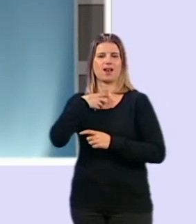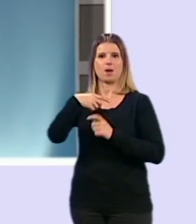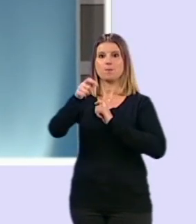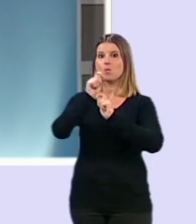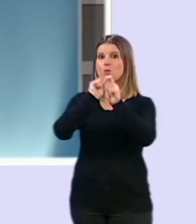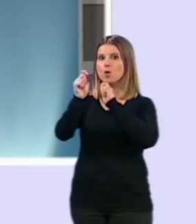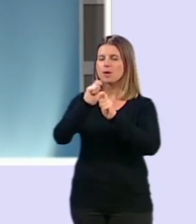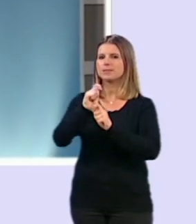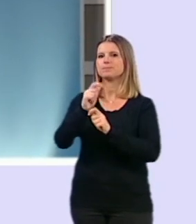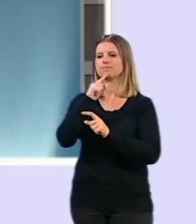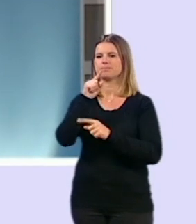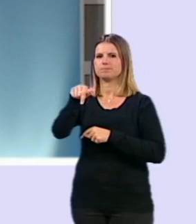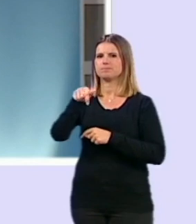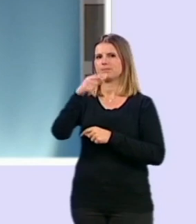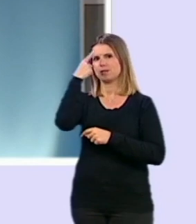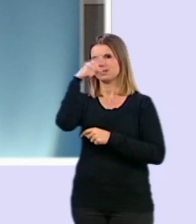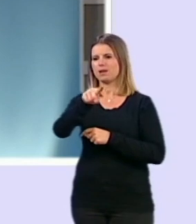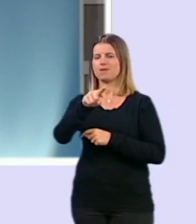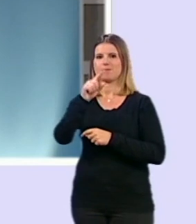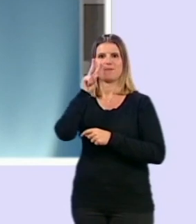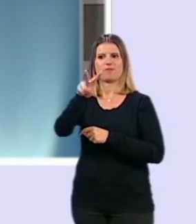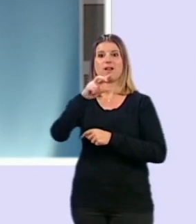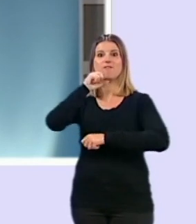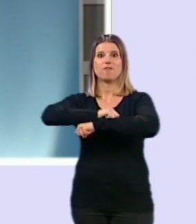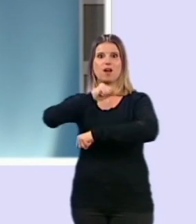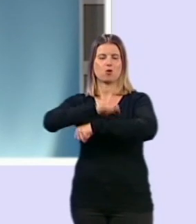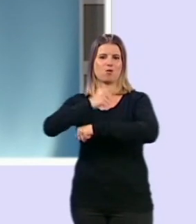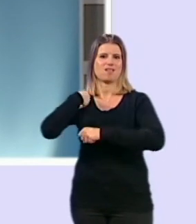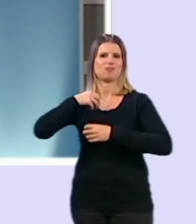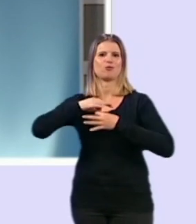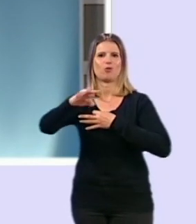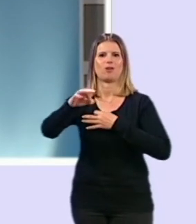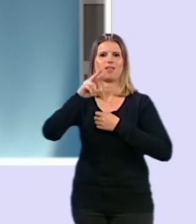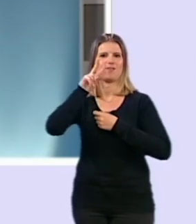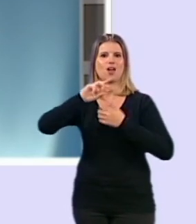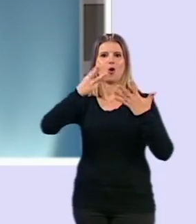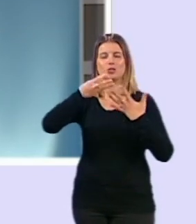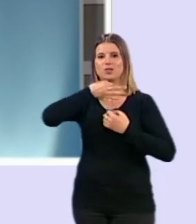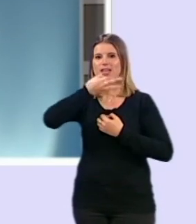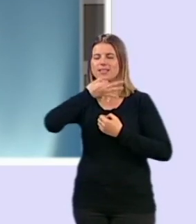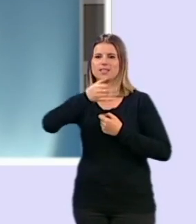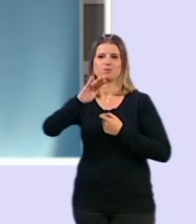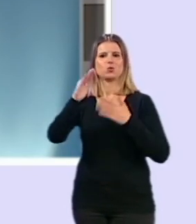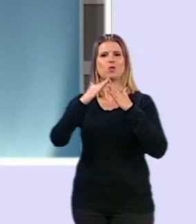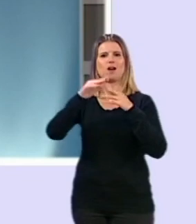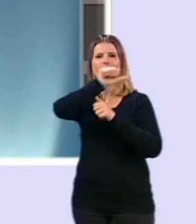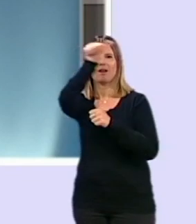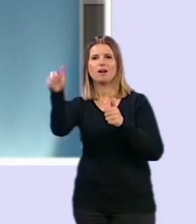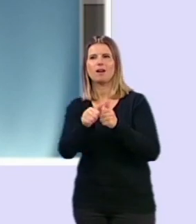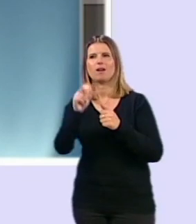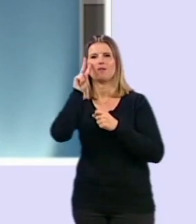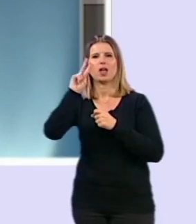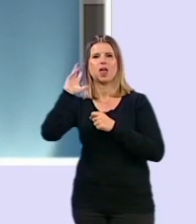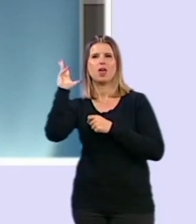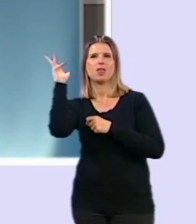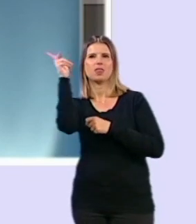prensa, es cómo ha cambiado, y ustedes lo podrán ver si salen al balcón, ya lo hacen todos los días a 8 y luego el rato que quieran estar en su casa, cómo el cielo de la